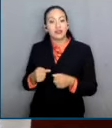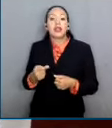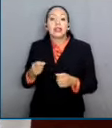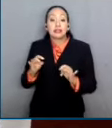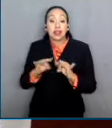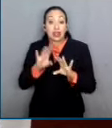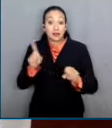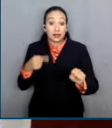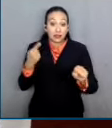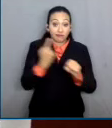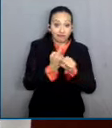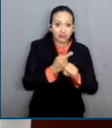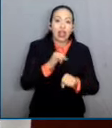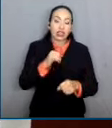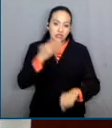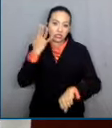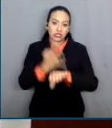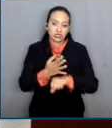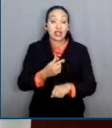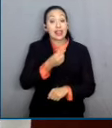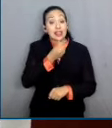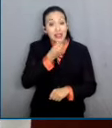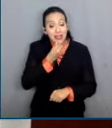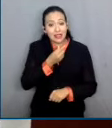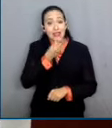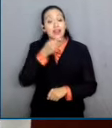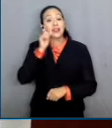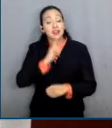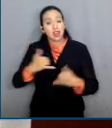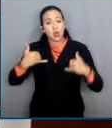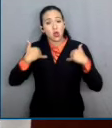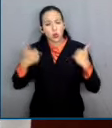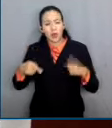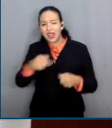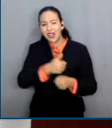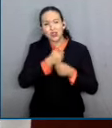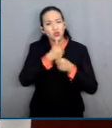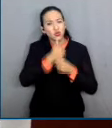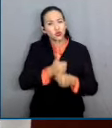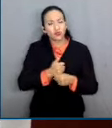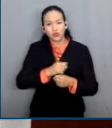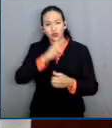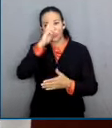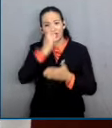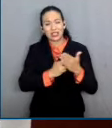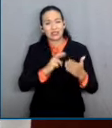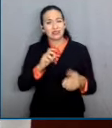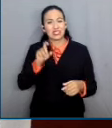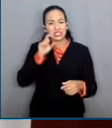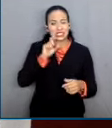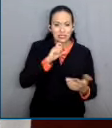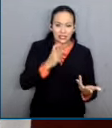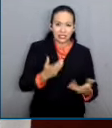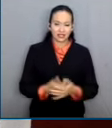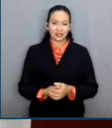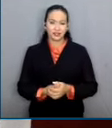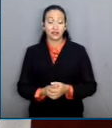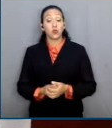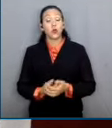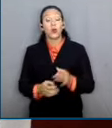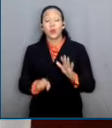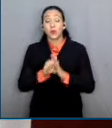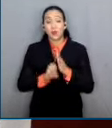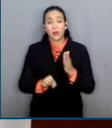niños y adolescentes están sufriendo violencia sexual desafortunadamente en muchos casos de